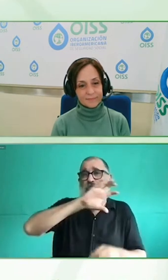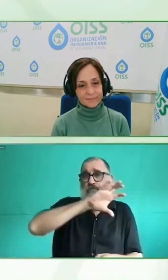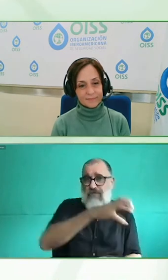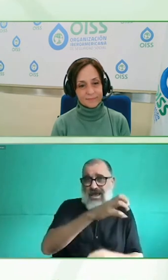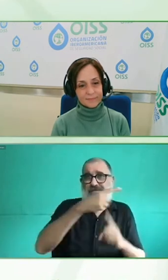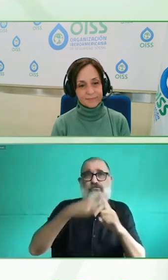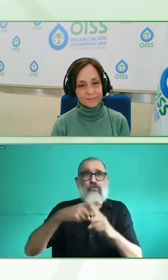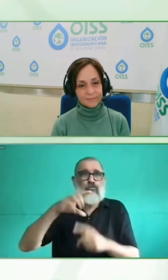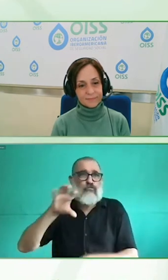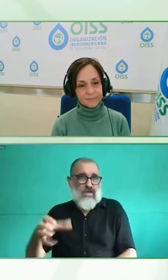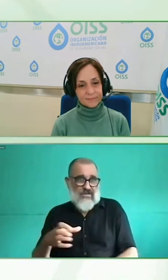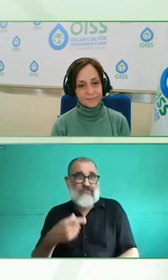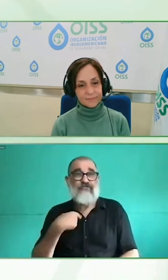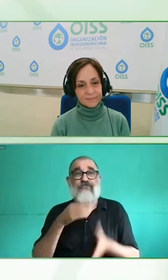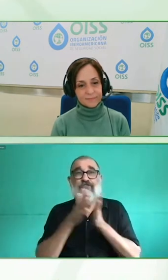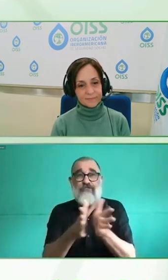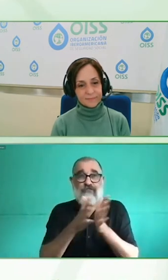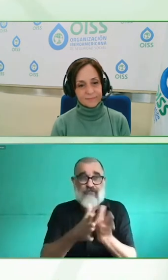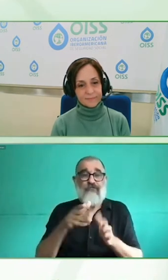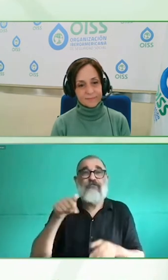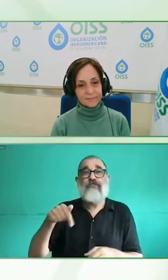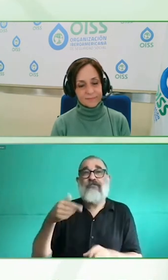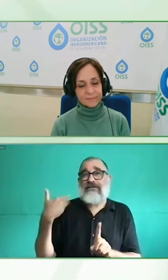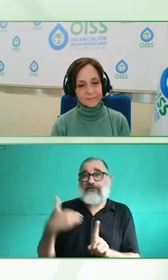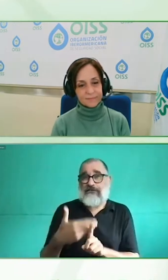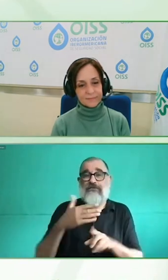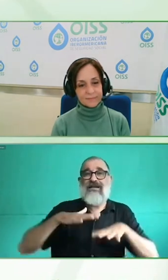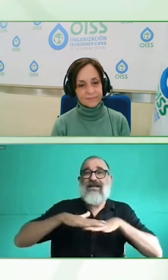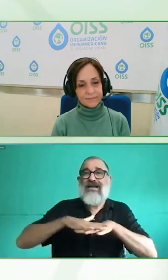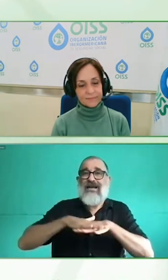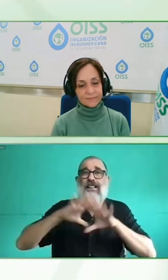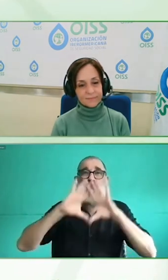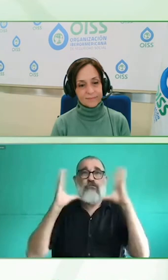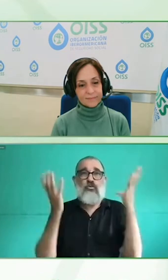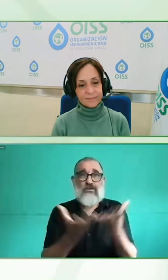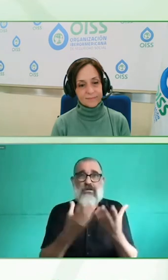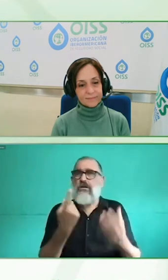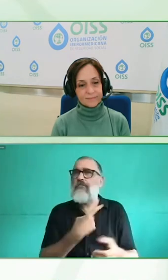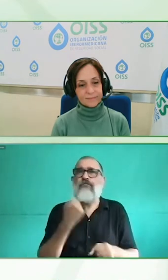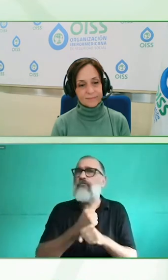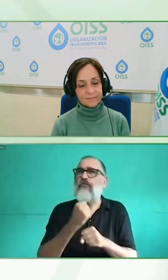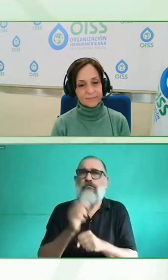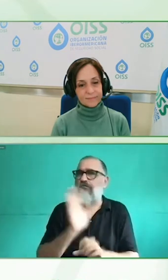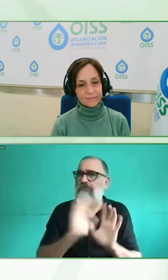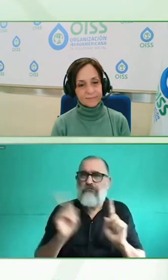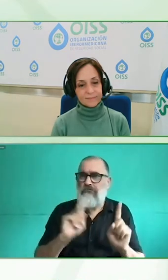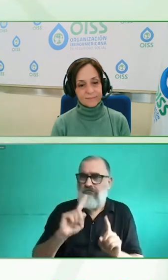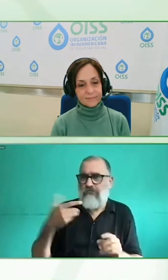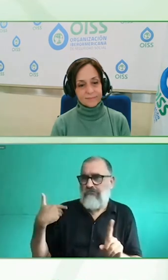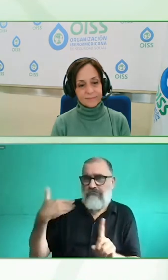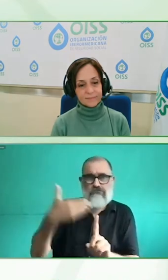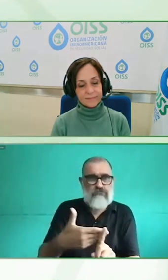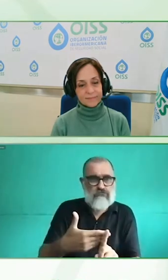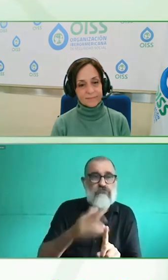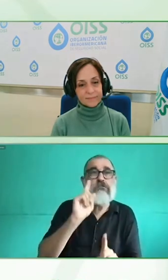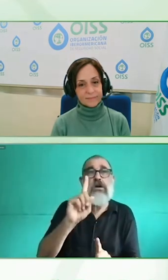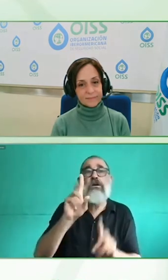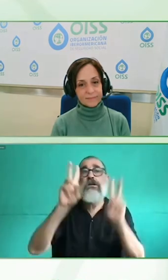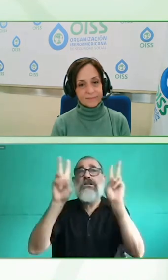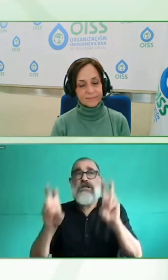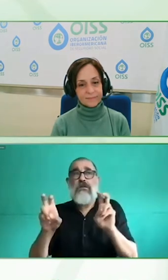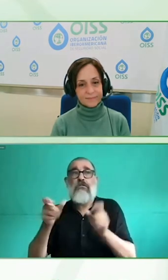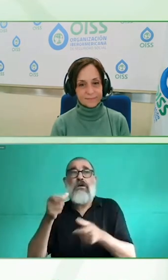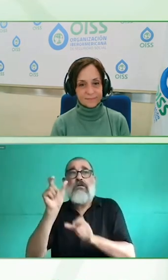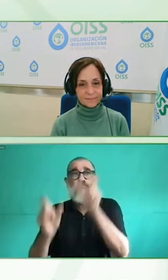nueve de las 47 preguntas se enfocan en los consumidores. entonces les